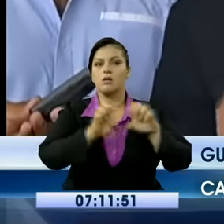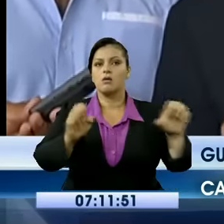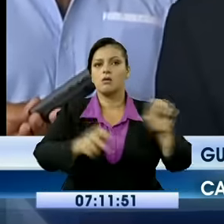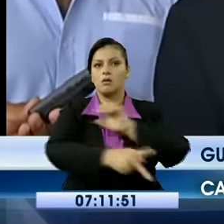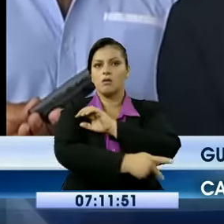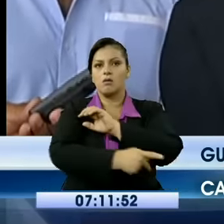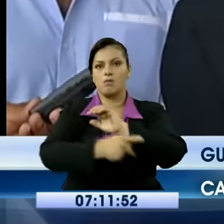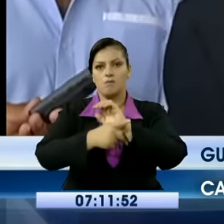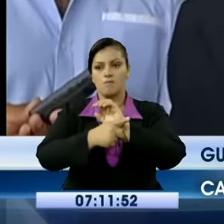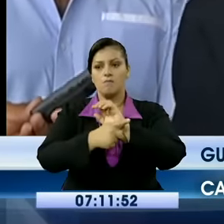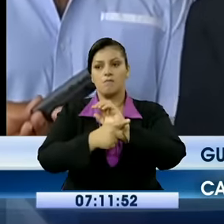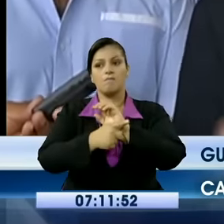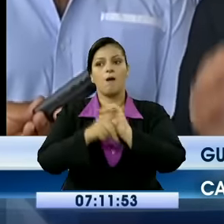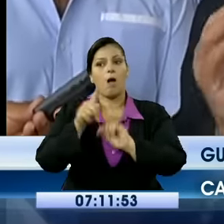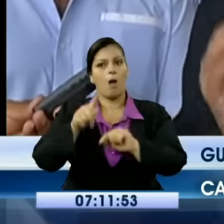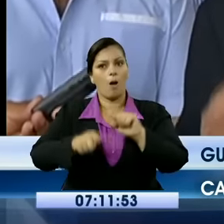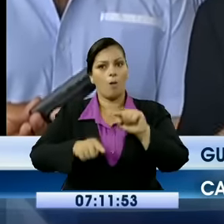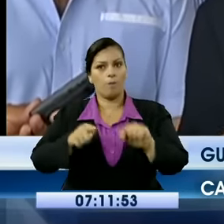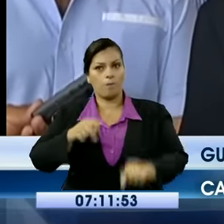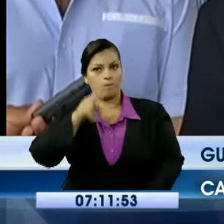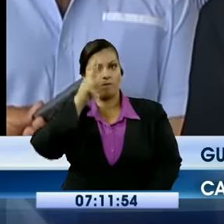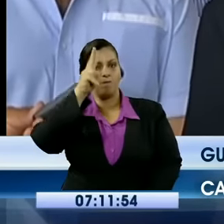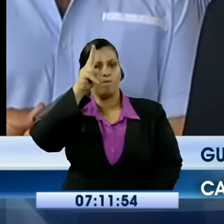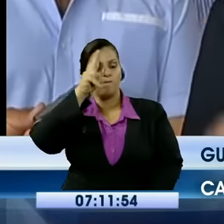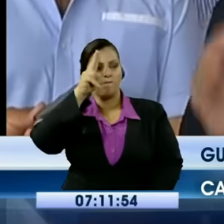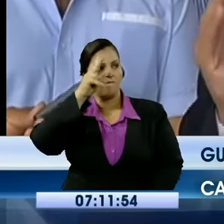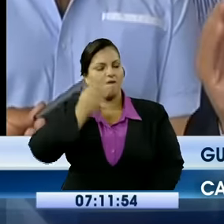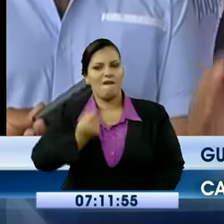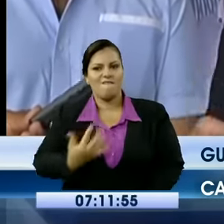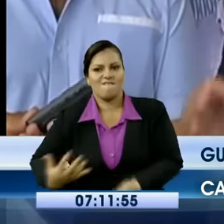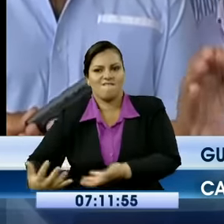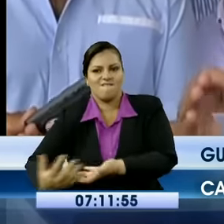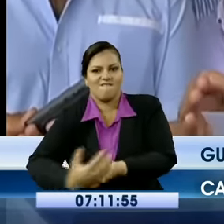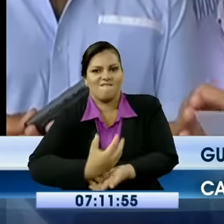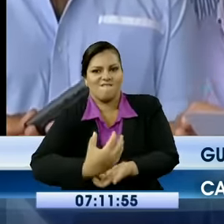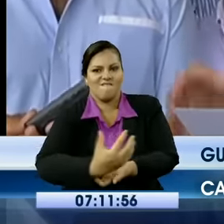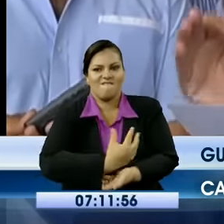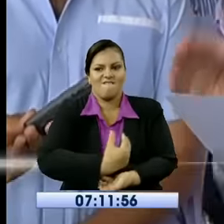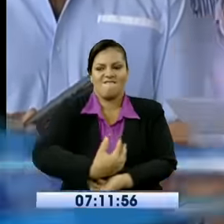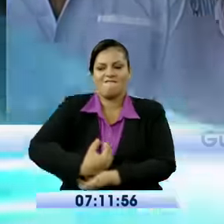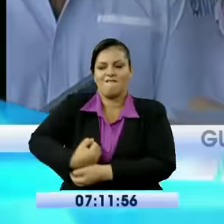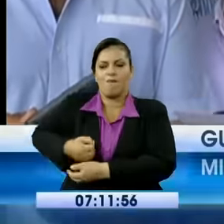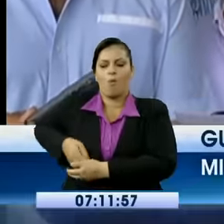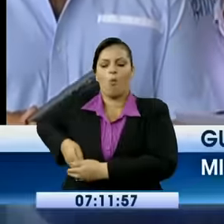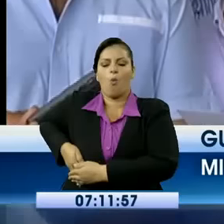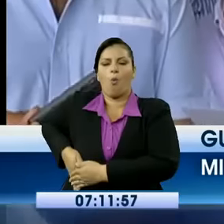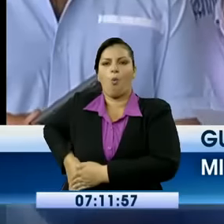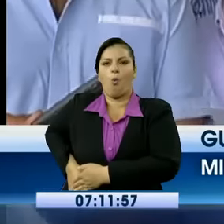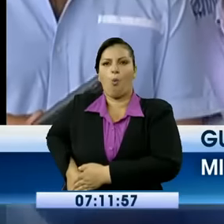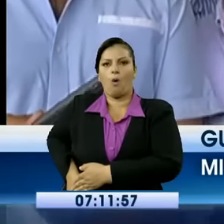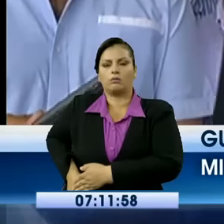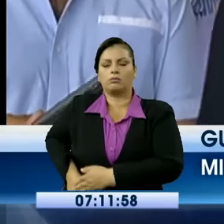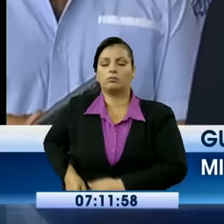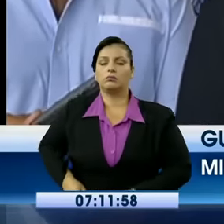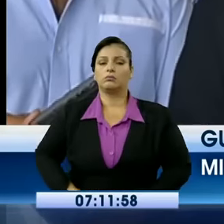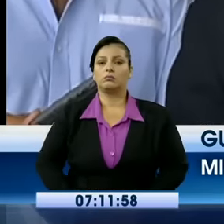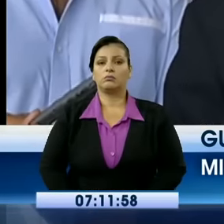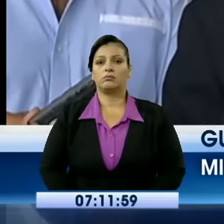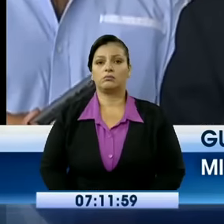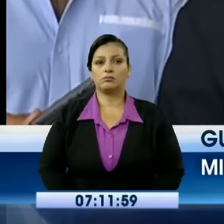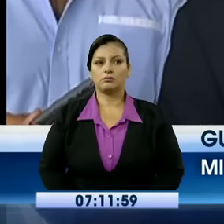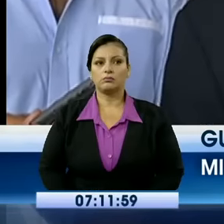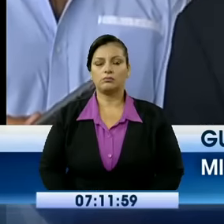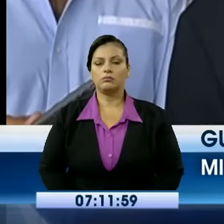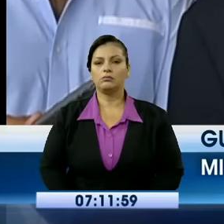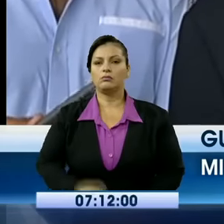además se han beneficiado personalmente de esos dineros. Acompañado de simpatizantes